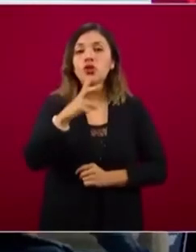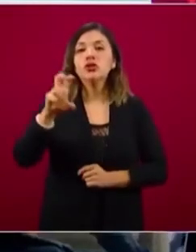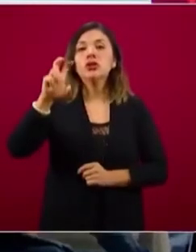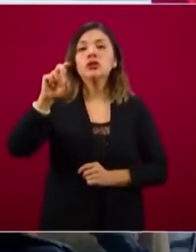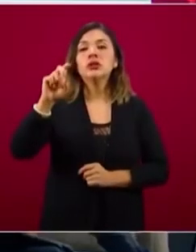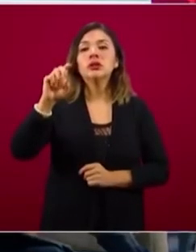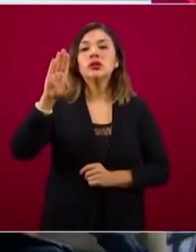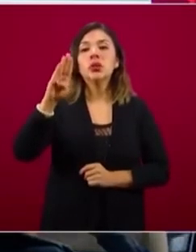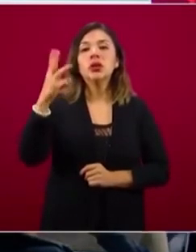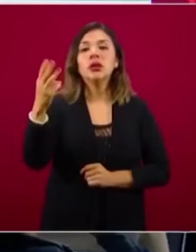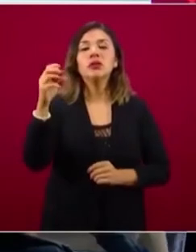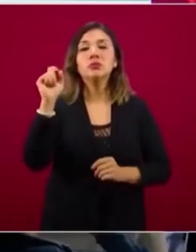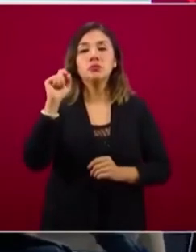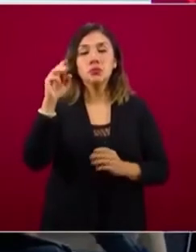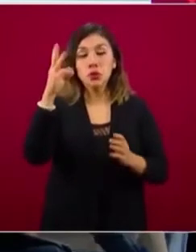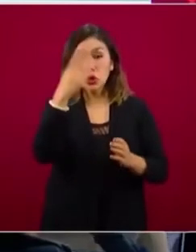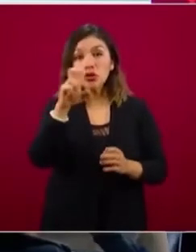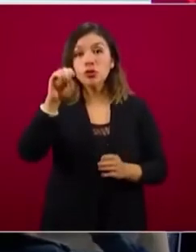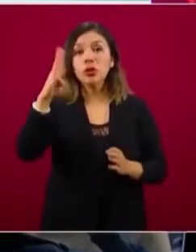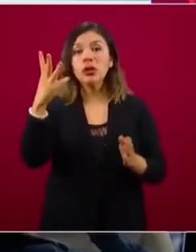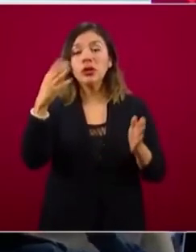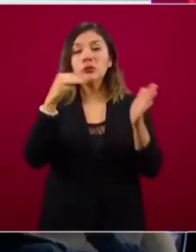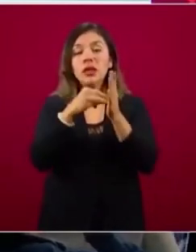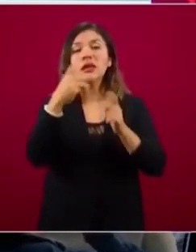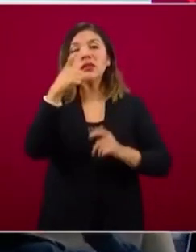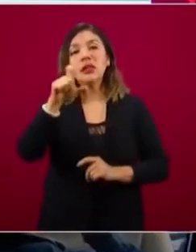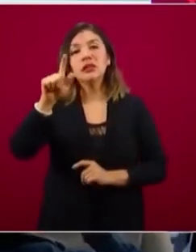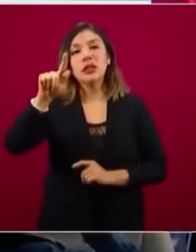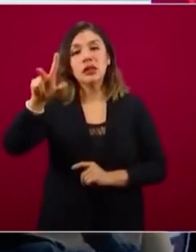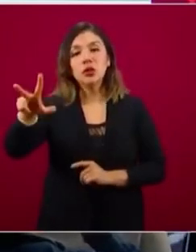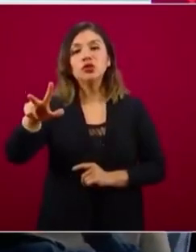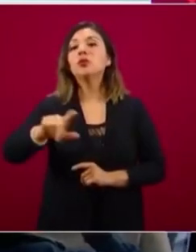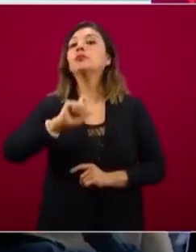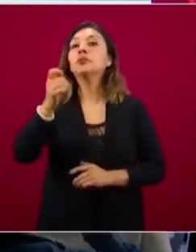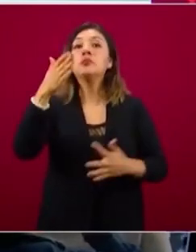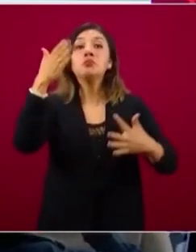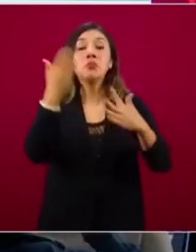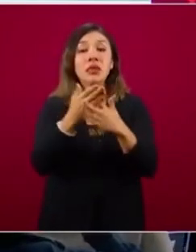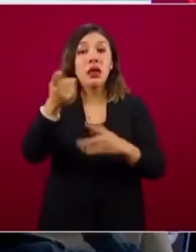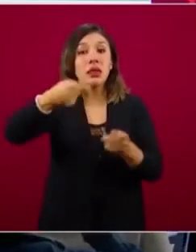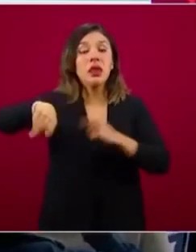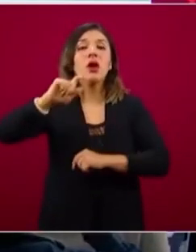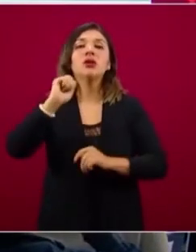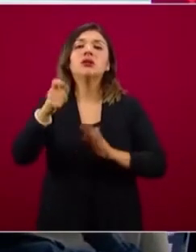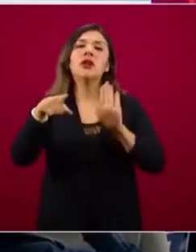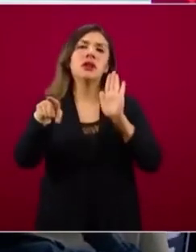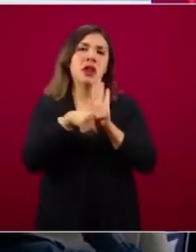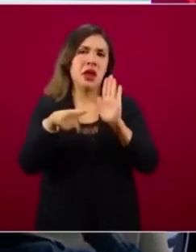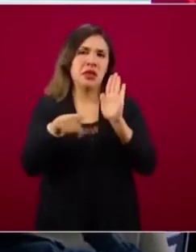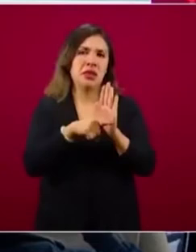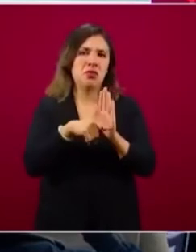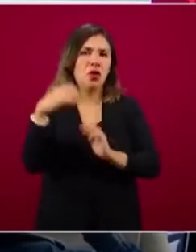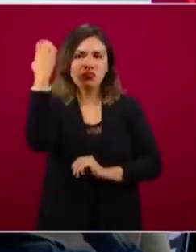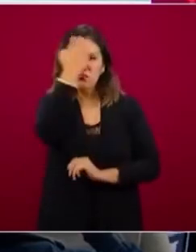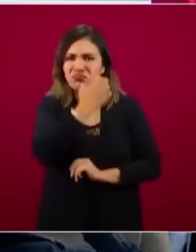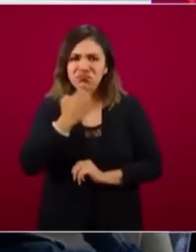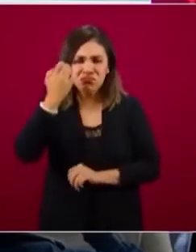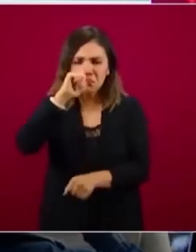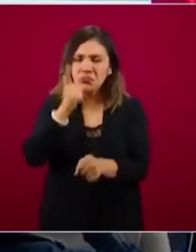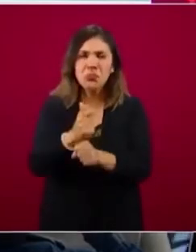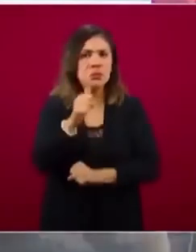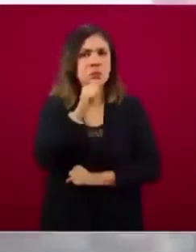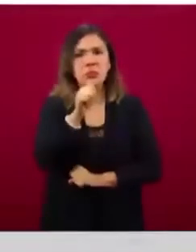078 y prácticamente la mitad de estas personas ha dado negativo a la prueba de SARS-CoV